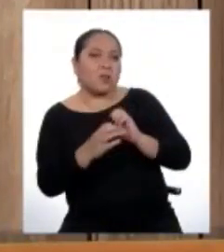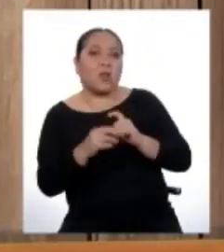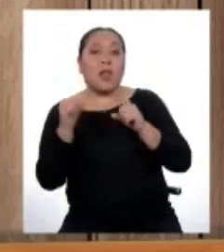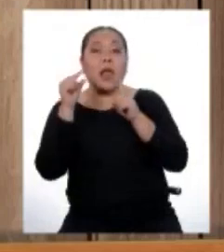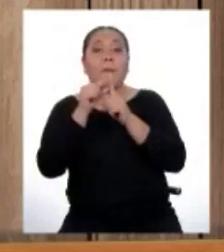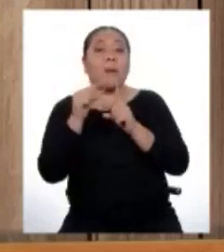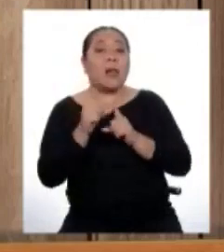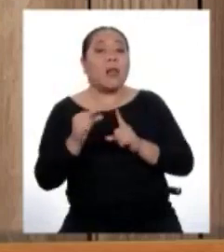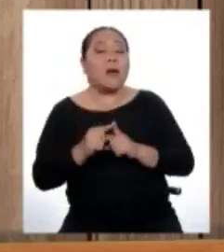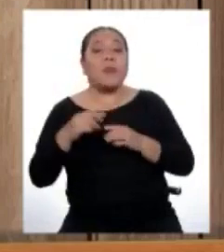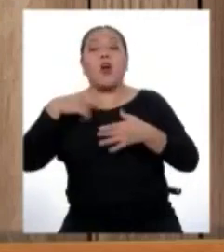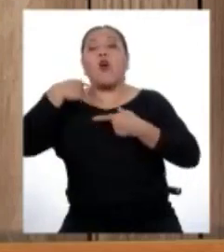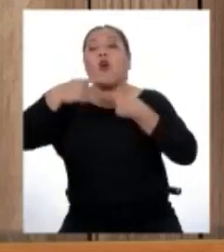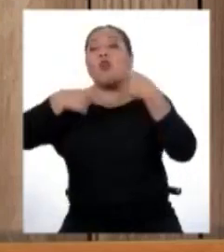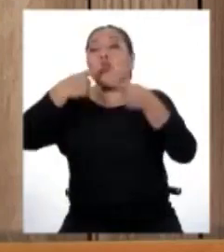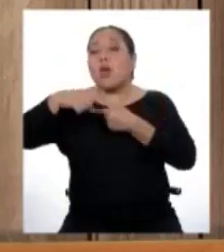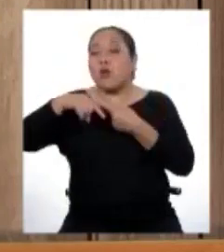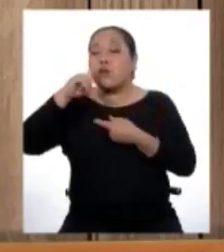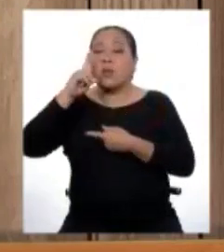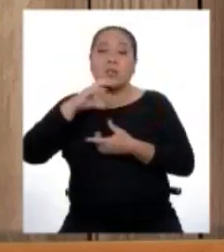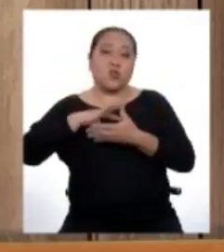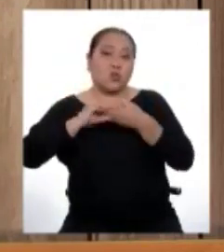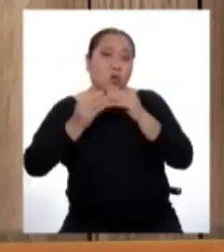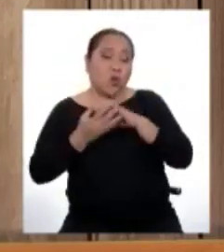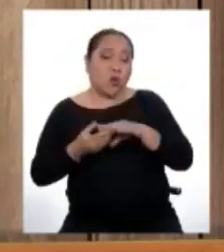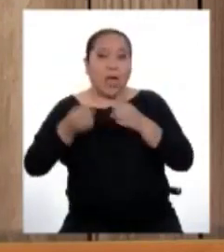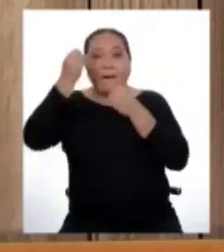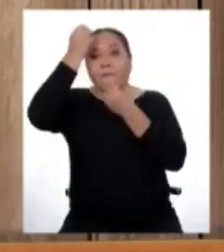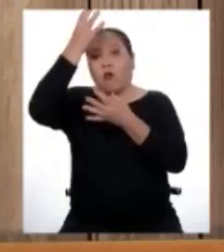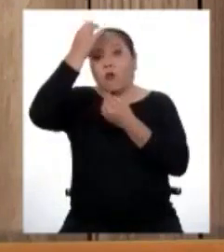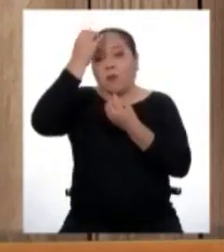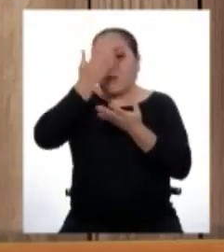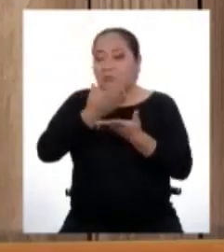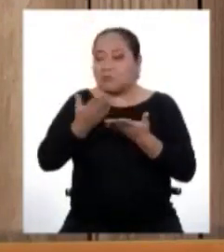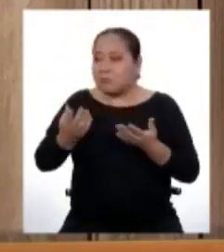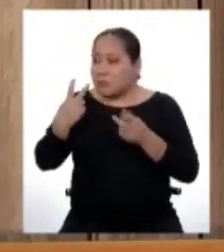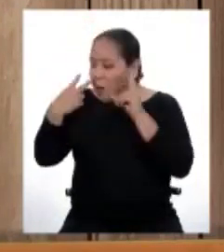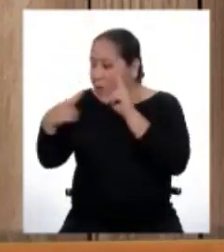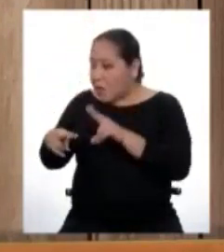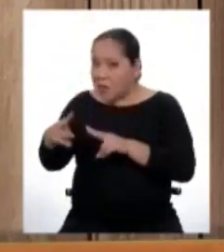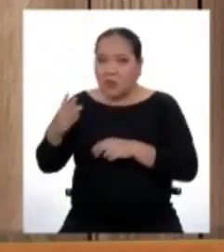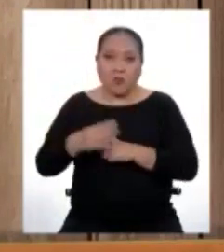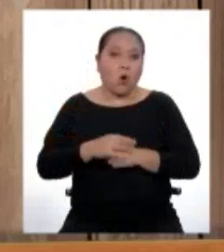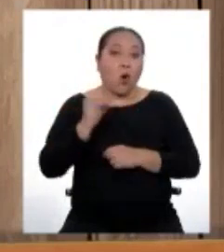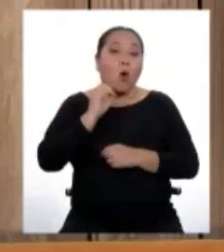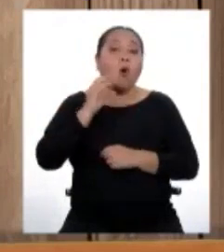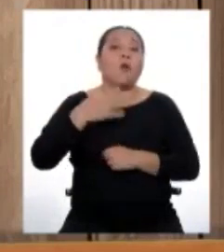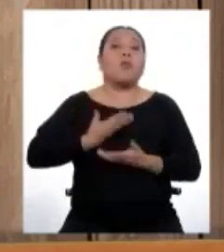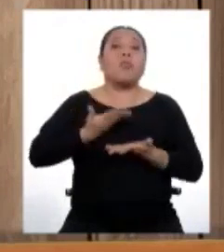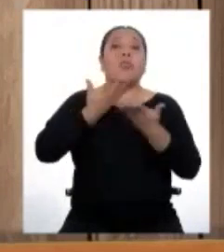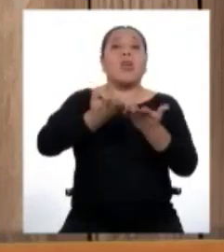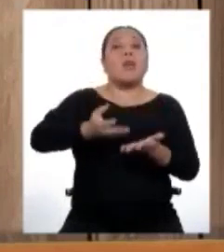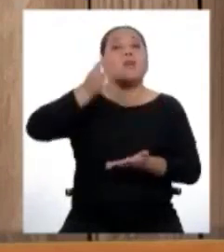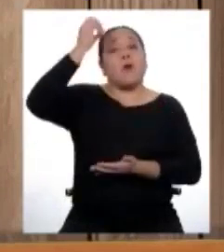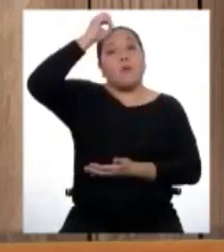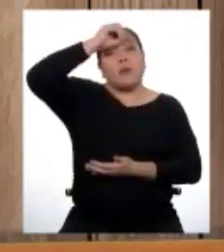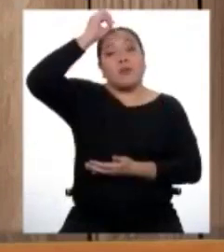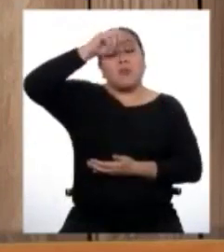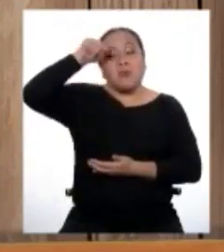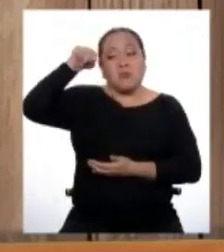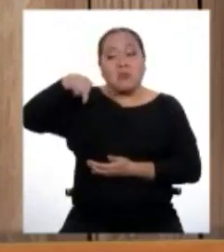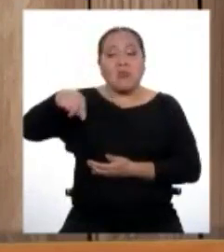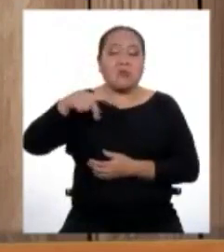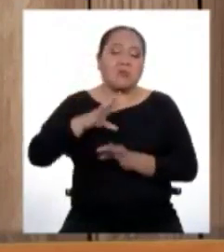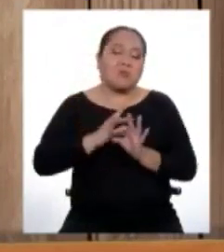palabra podemos contar una historia, informar de un hecho que haya pasado o dar una opinión sobre algo que nos pareció